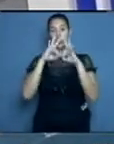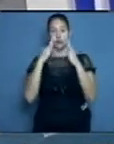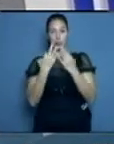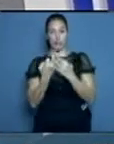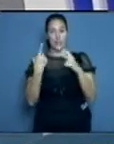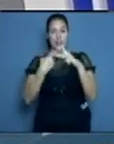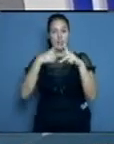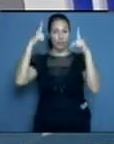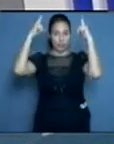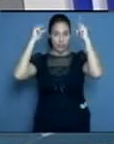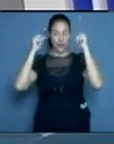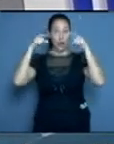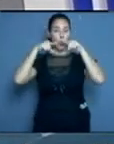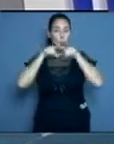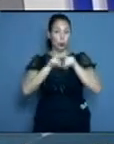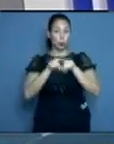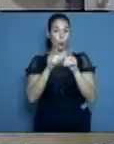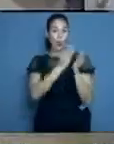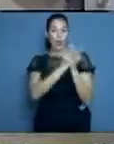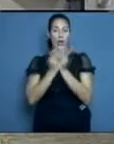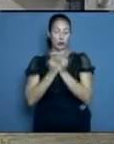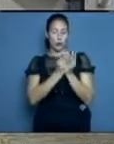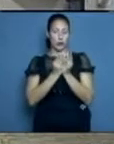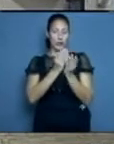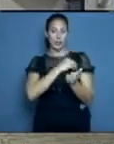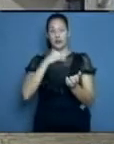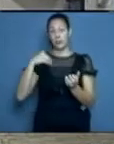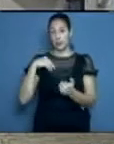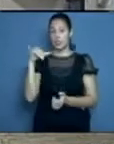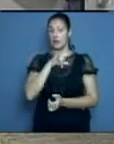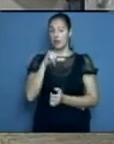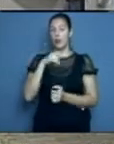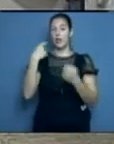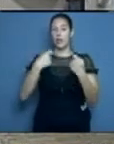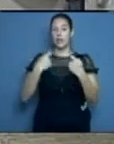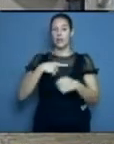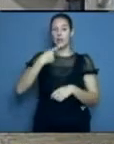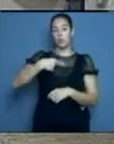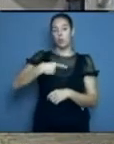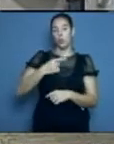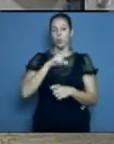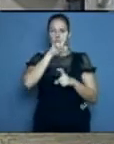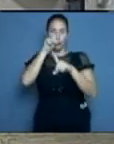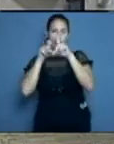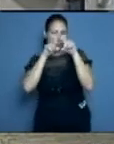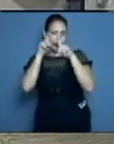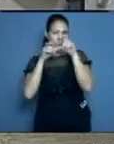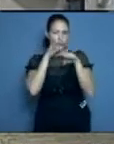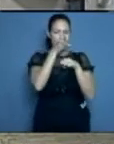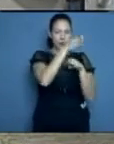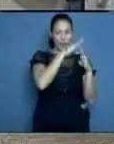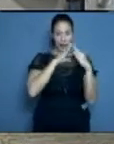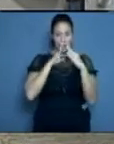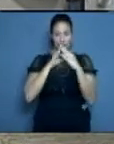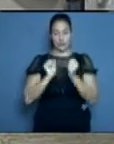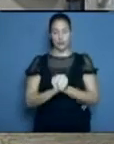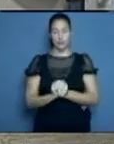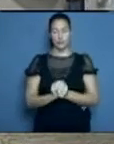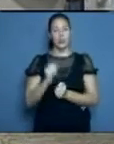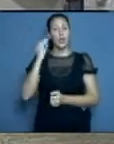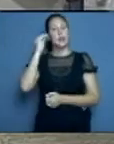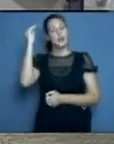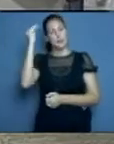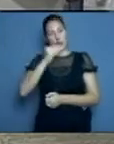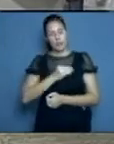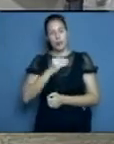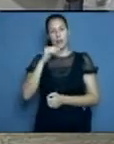de los estudiantes de medicina, pesquizan diariamente la población. Ahora, el número de casos es tan grande y que a veces pueden haber fisuras en